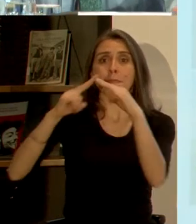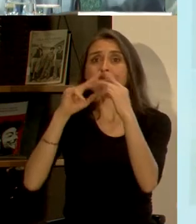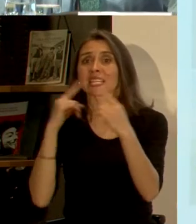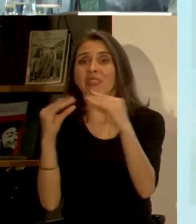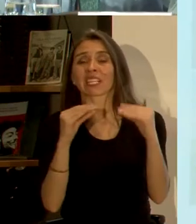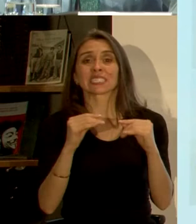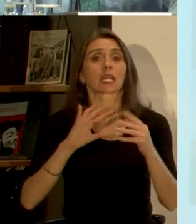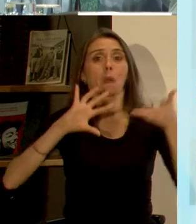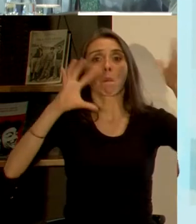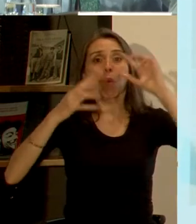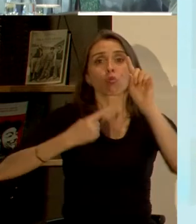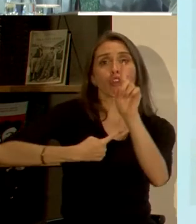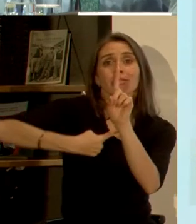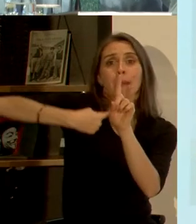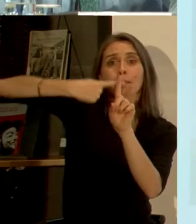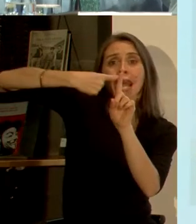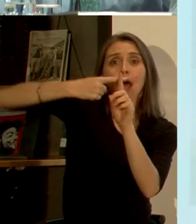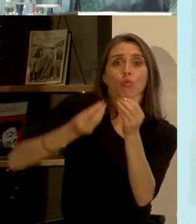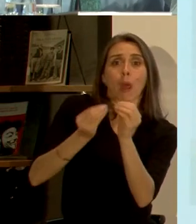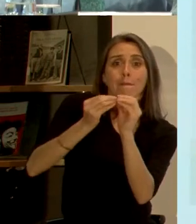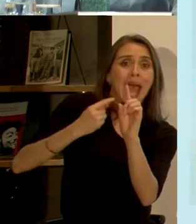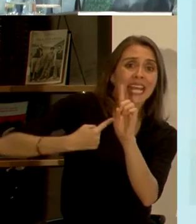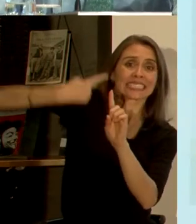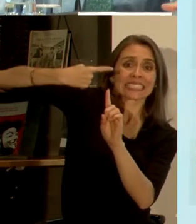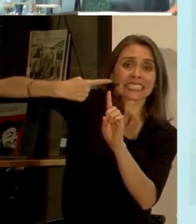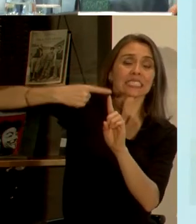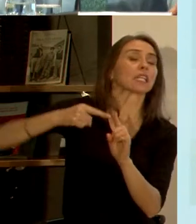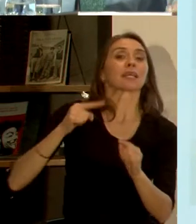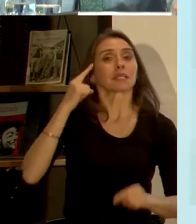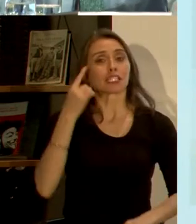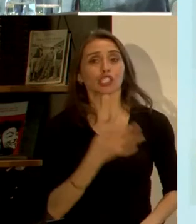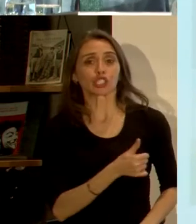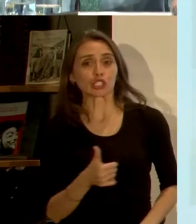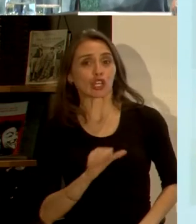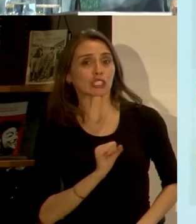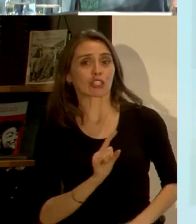buscando llegar. Y no es un tema solamente de Santiago, es un tema de todas las ciudades.